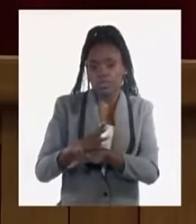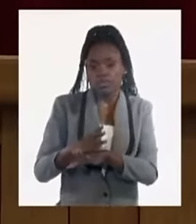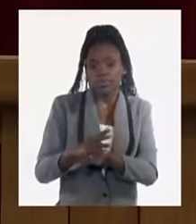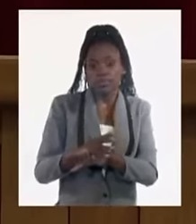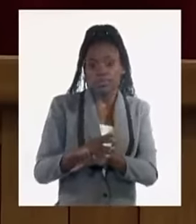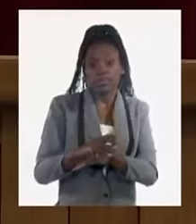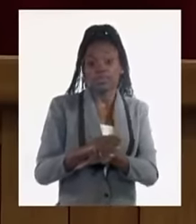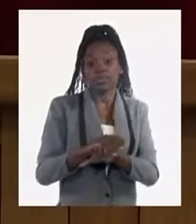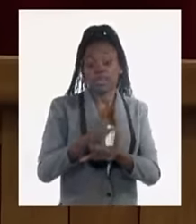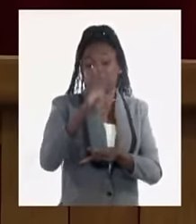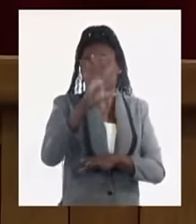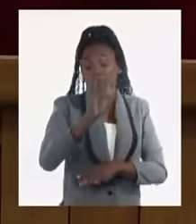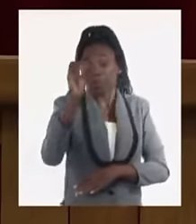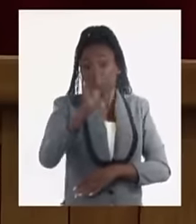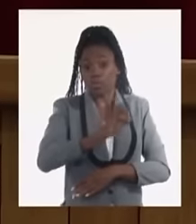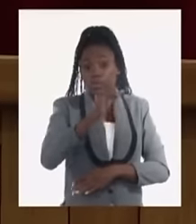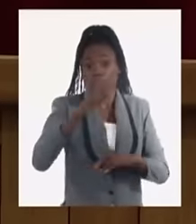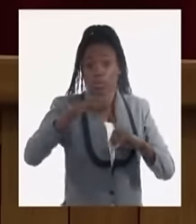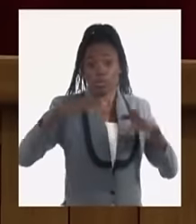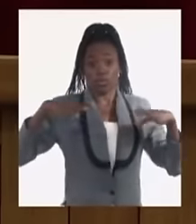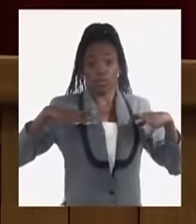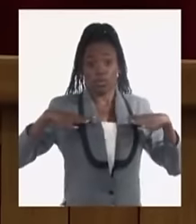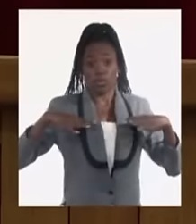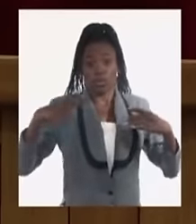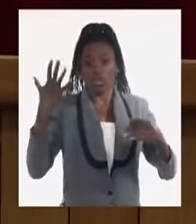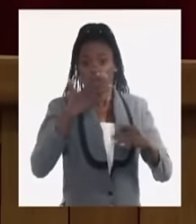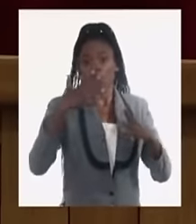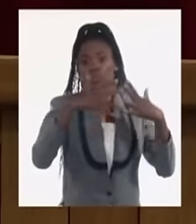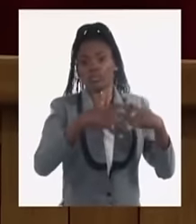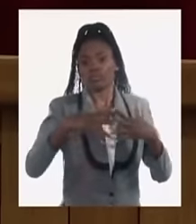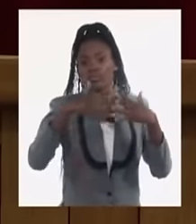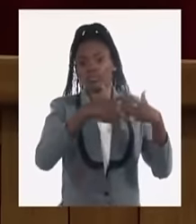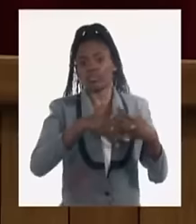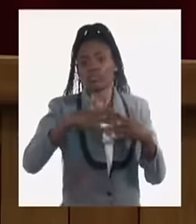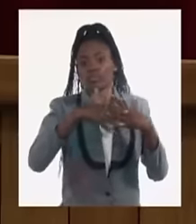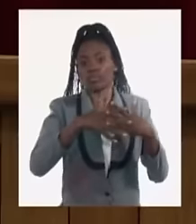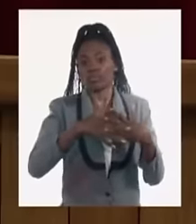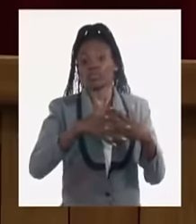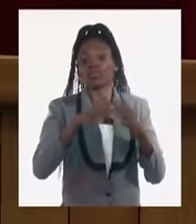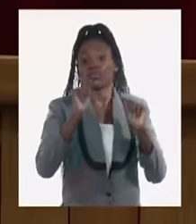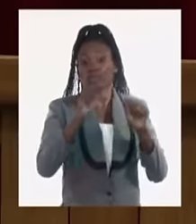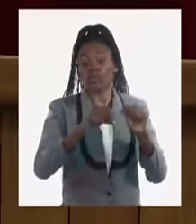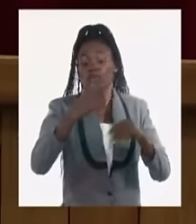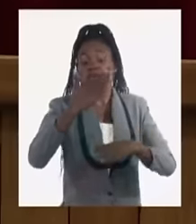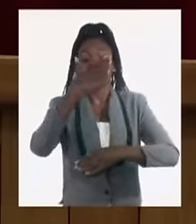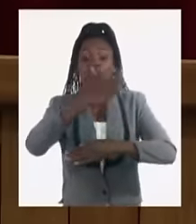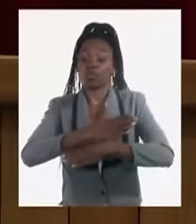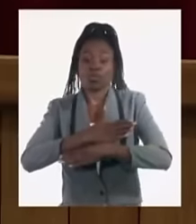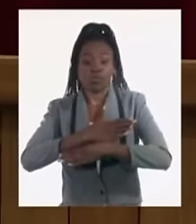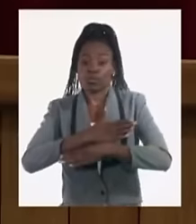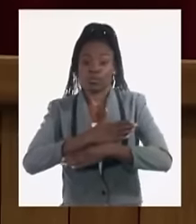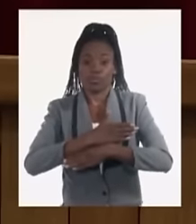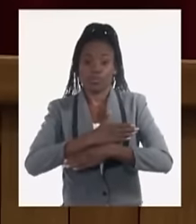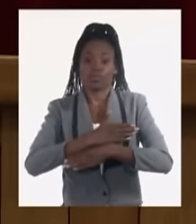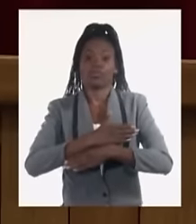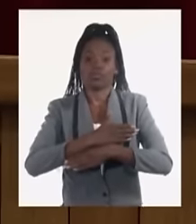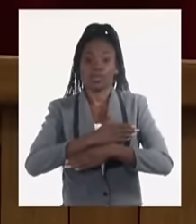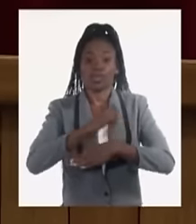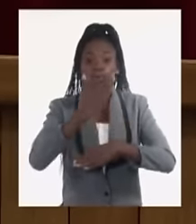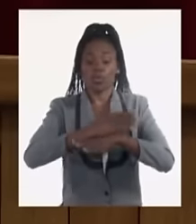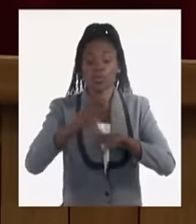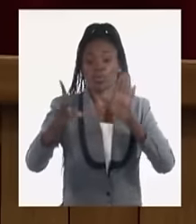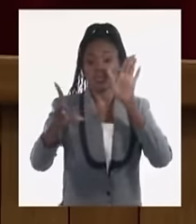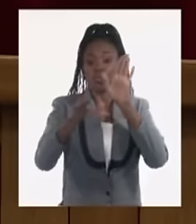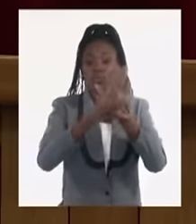Donde el 50% de los turistas son de los Estados Unidos, un mercado cual tenemos prohibido, prohibido por una